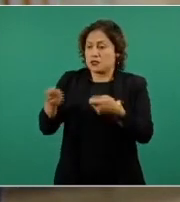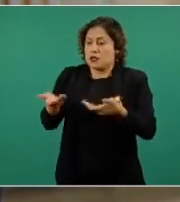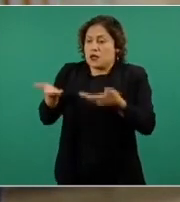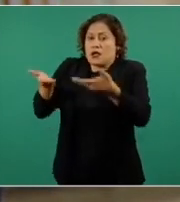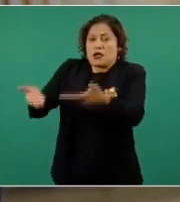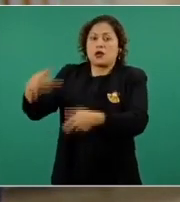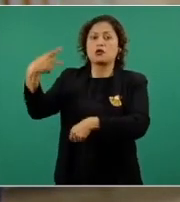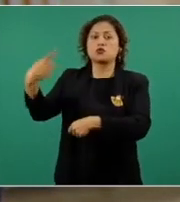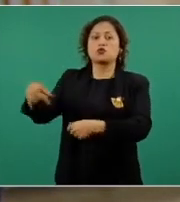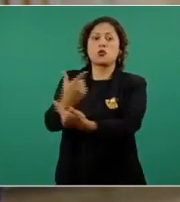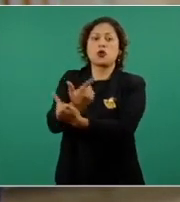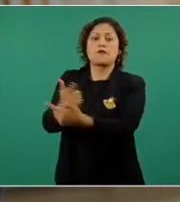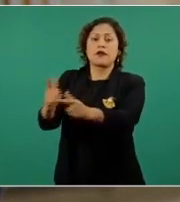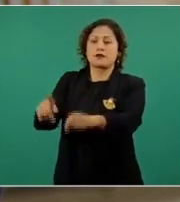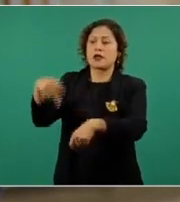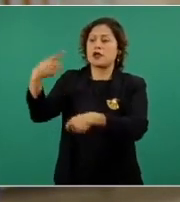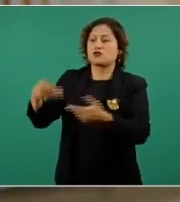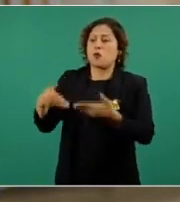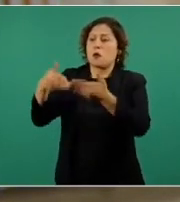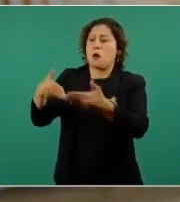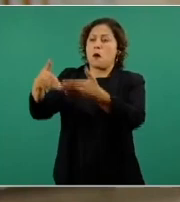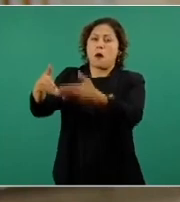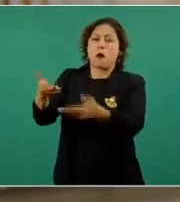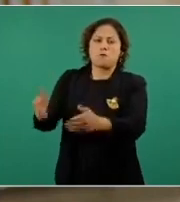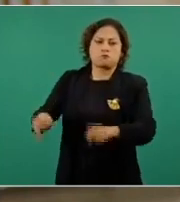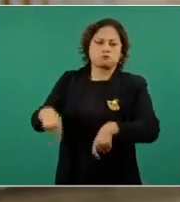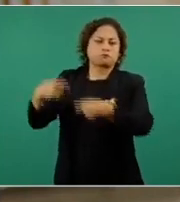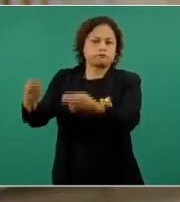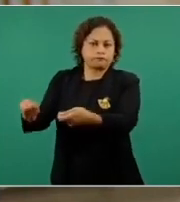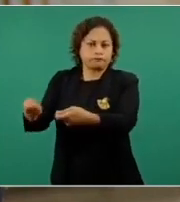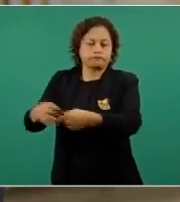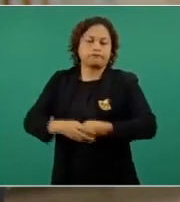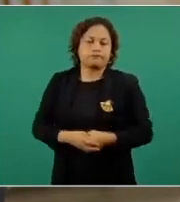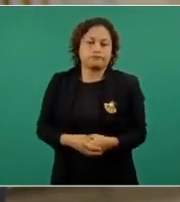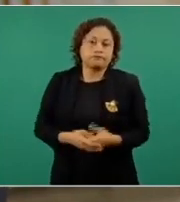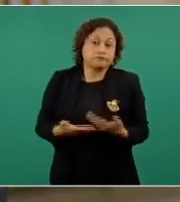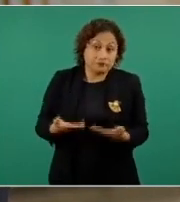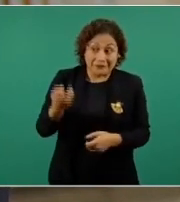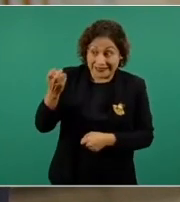Ojalá que el presidente Biden,